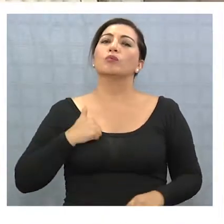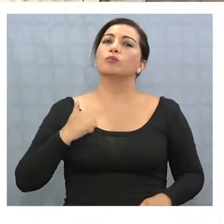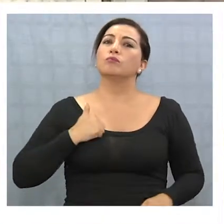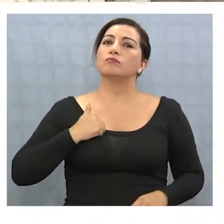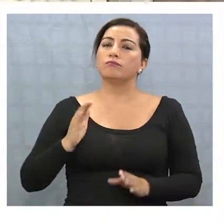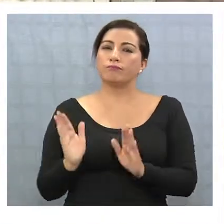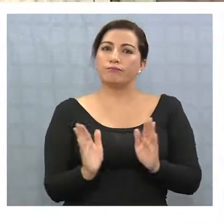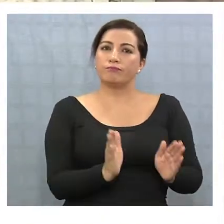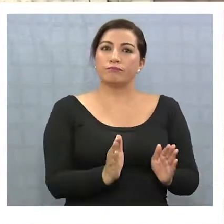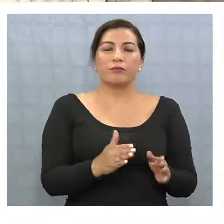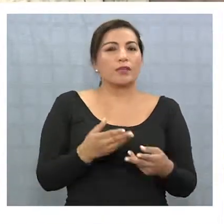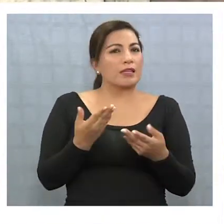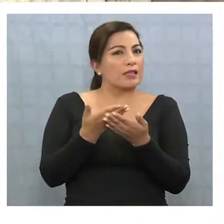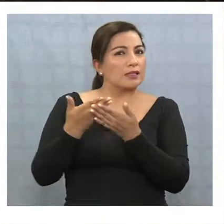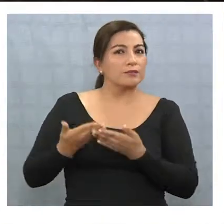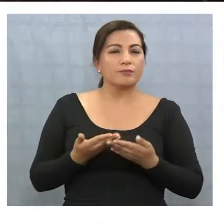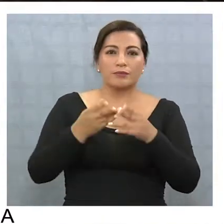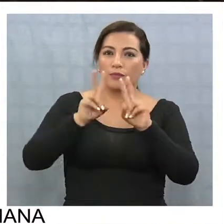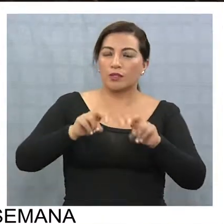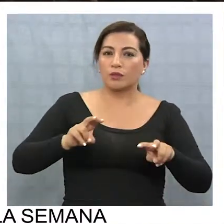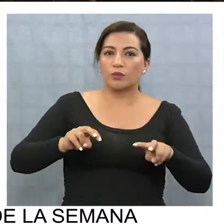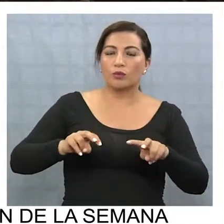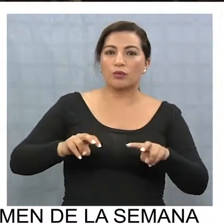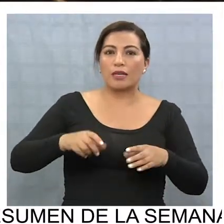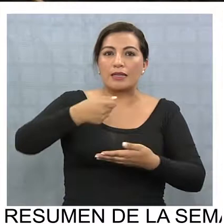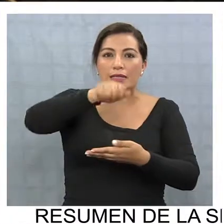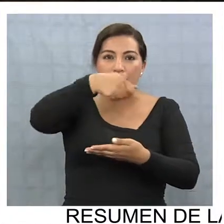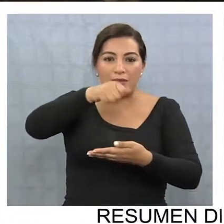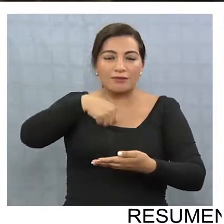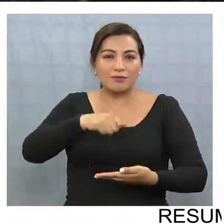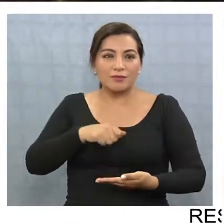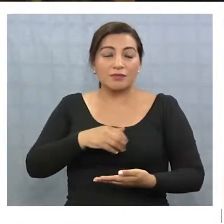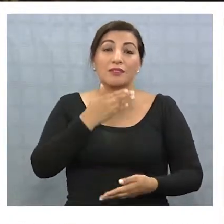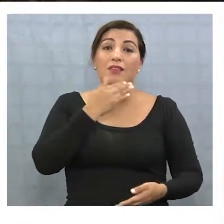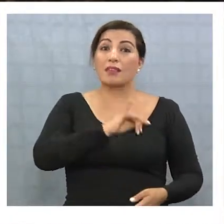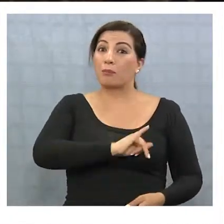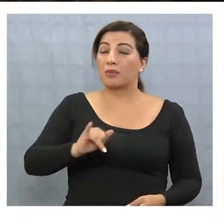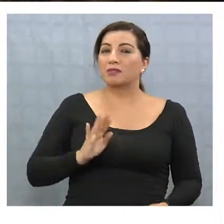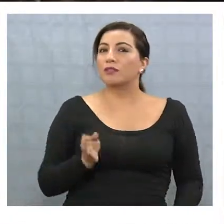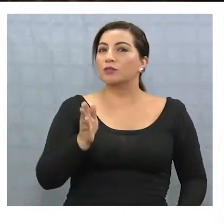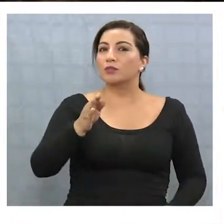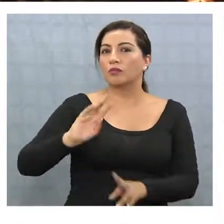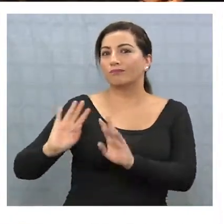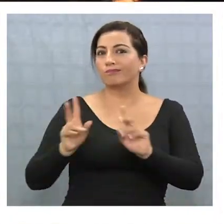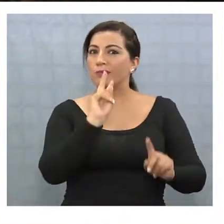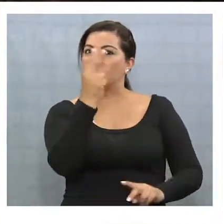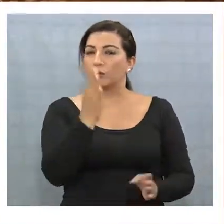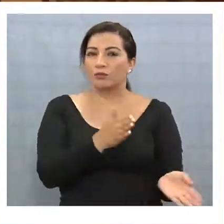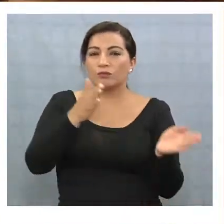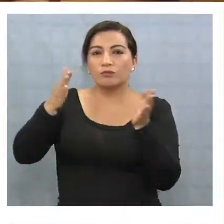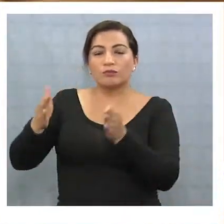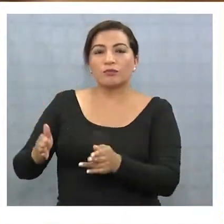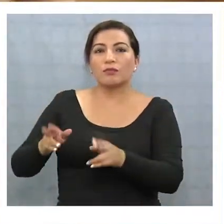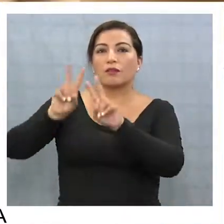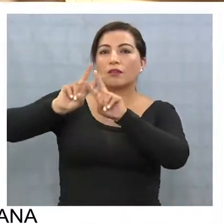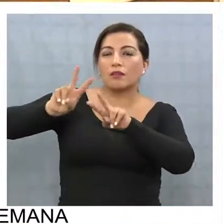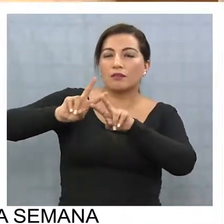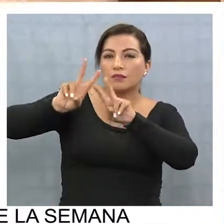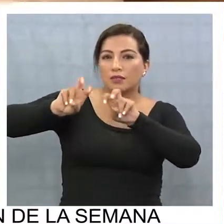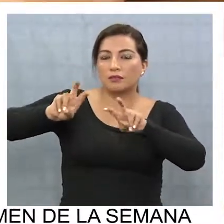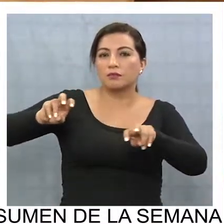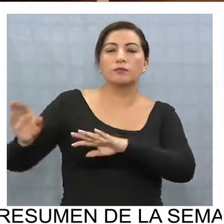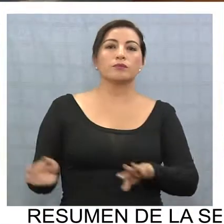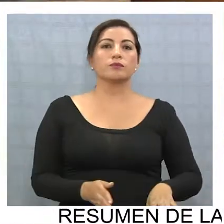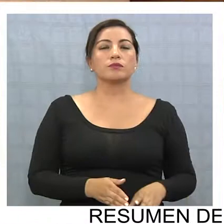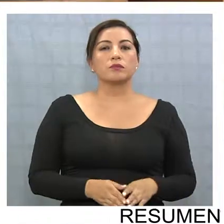relacionada con estudios e inventarios, se continuará con la segunda etapa que corresponde a la restauración integral. En